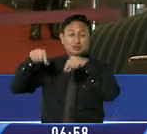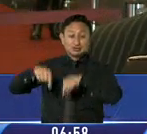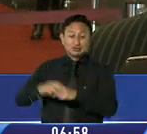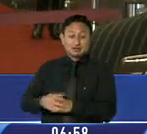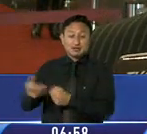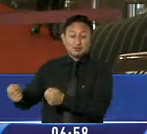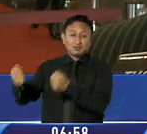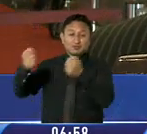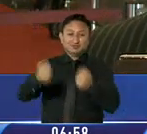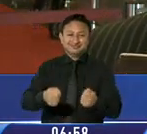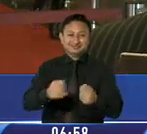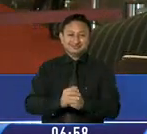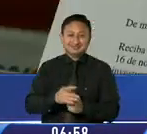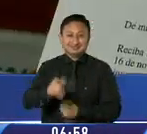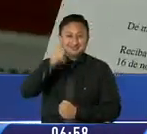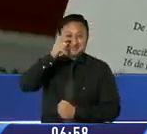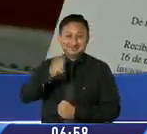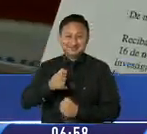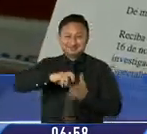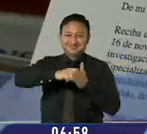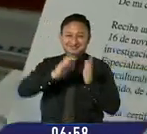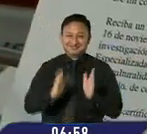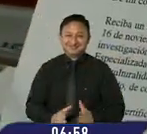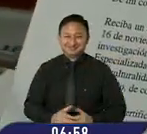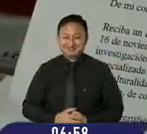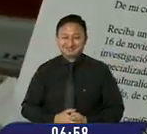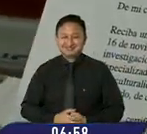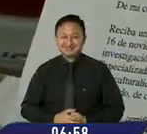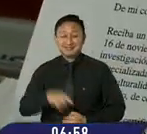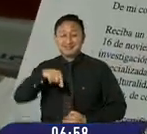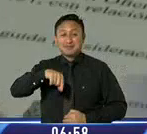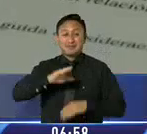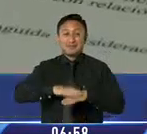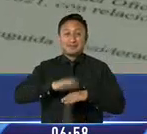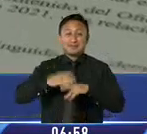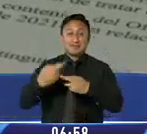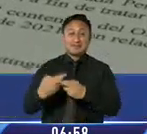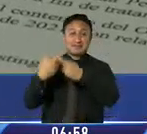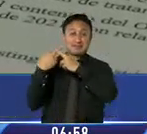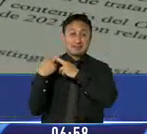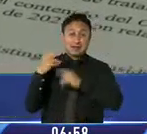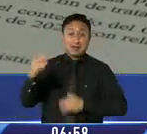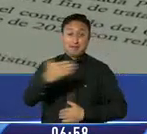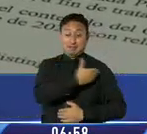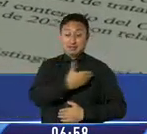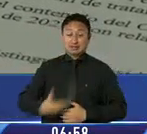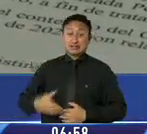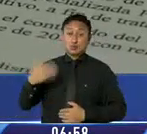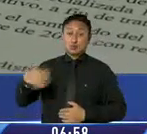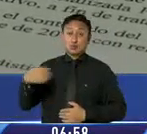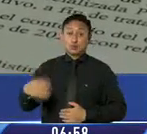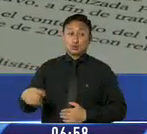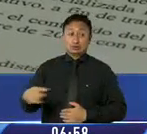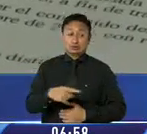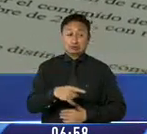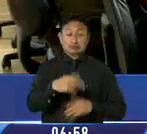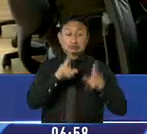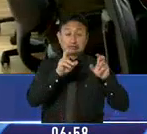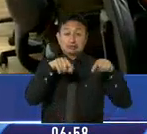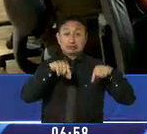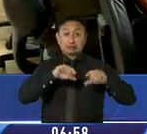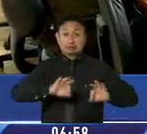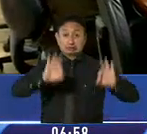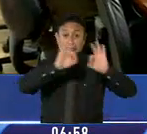instancias legales, es decir, a fiscalía. Por la responsabilidad que implica investigar al primer mandatario en un tema tan delicado,